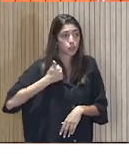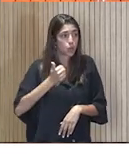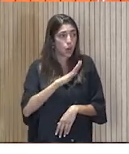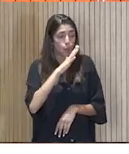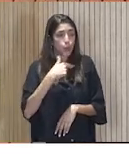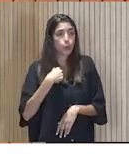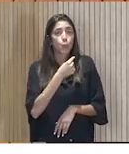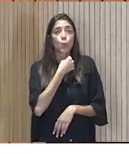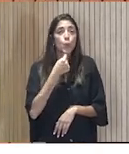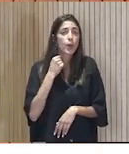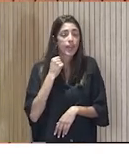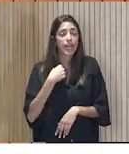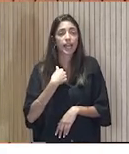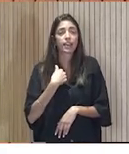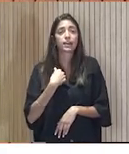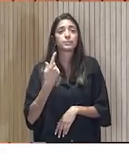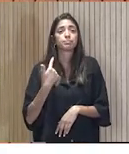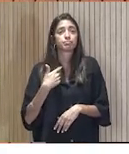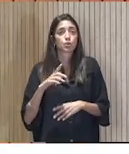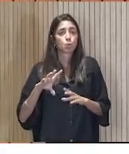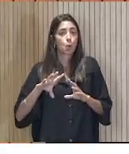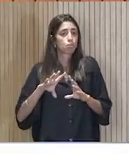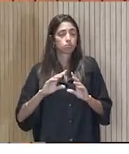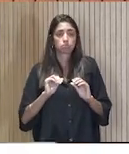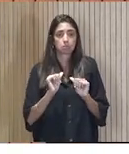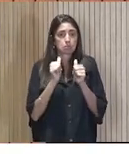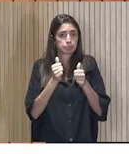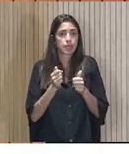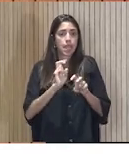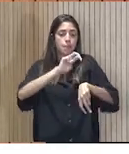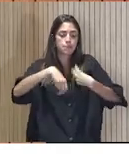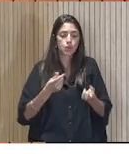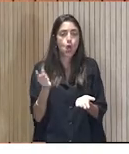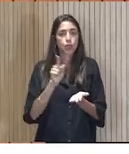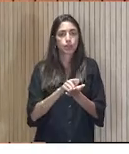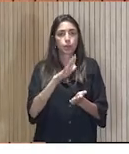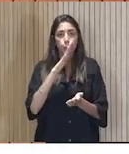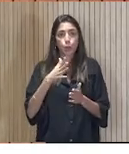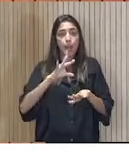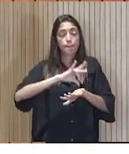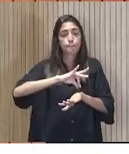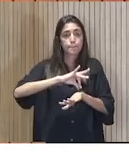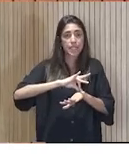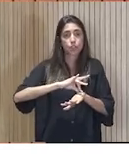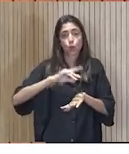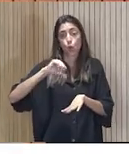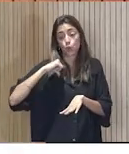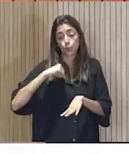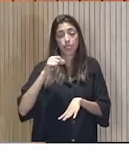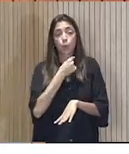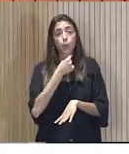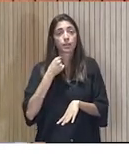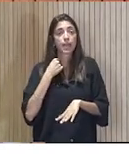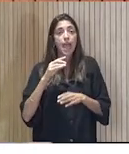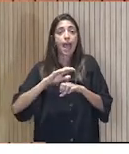Guadalajara se iba a reactivar la Cruz Roja. Un médico que fue director del Hospital de Guadalajara, era amigo de mi